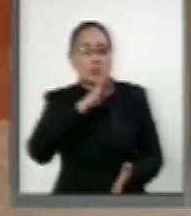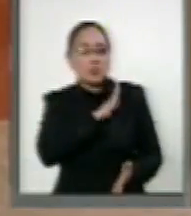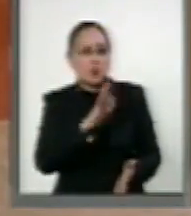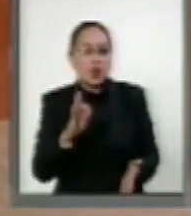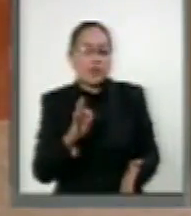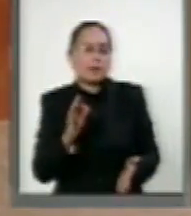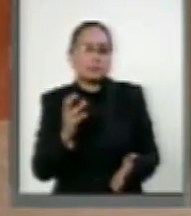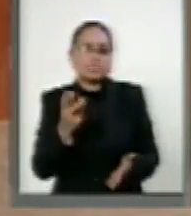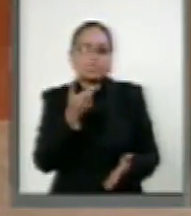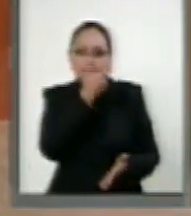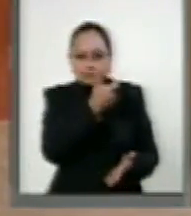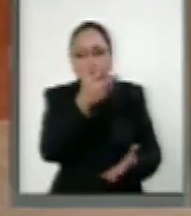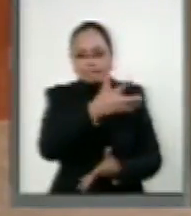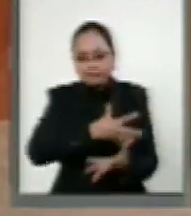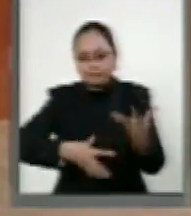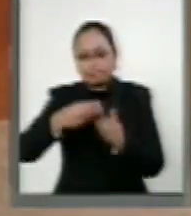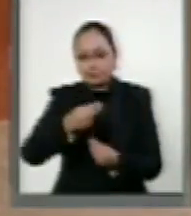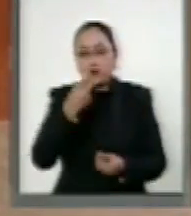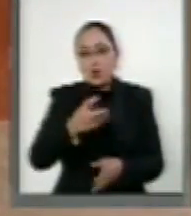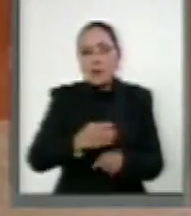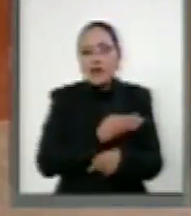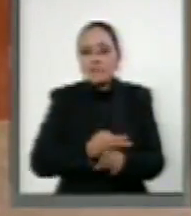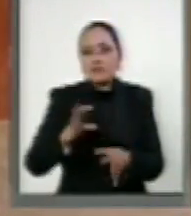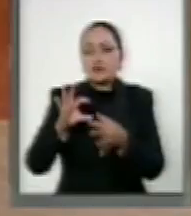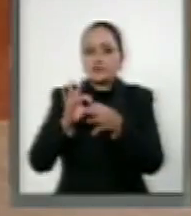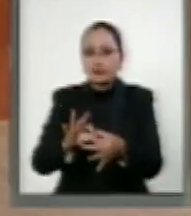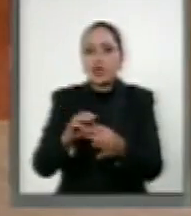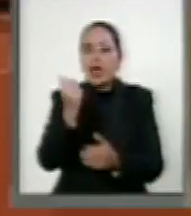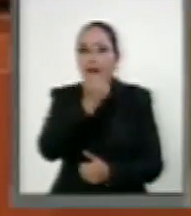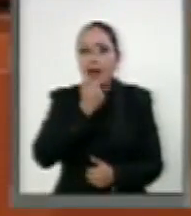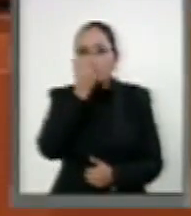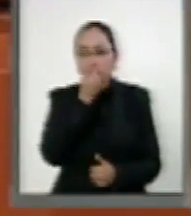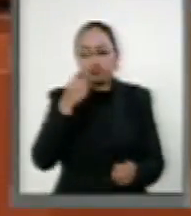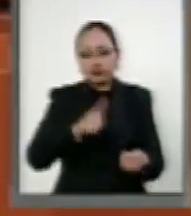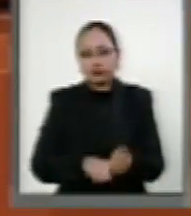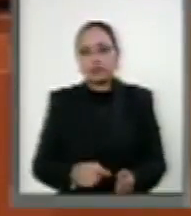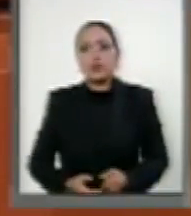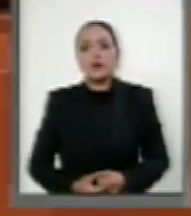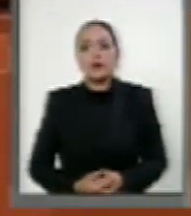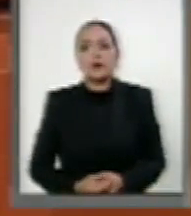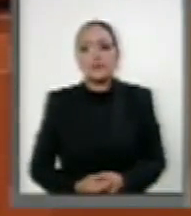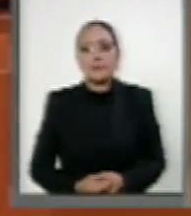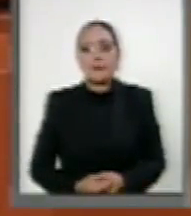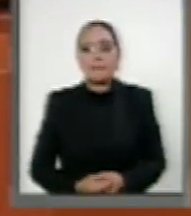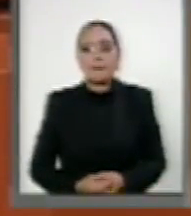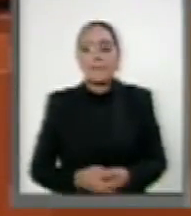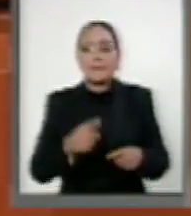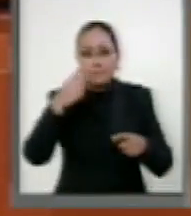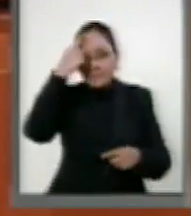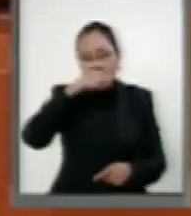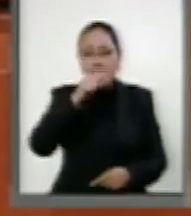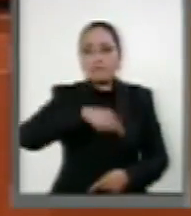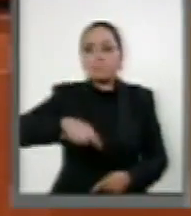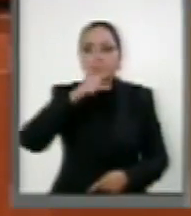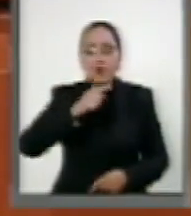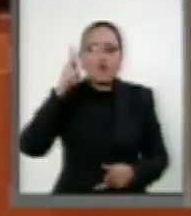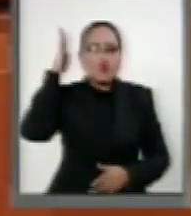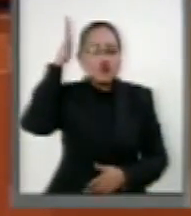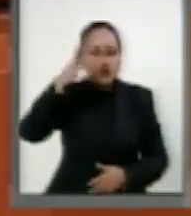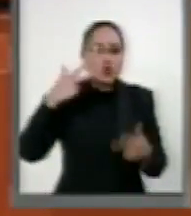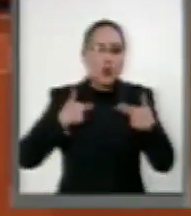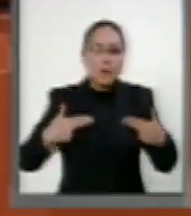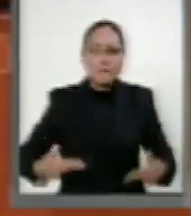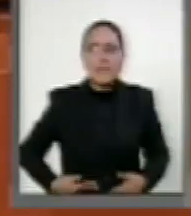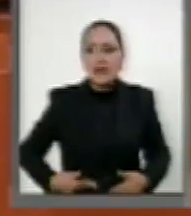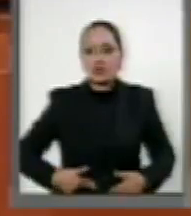solvencia financiera que beneficie a los alumnos que la integran. Por una humanidad culta y por los mejores derechos de los